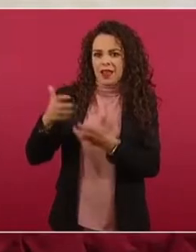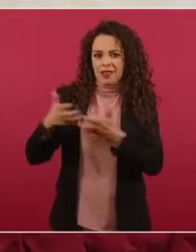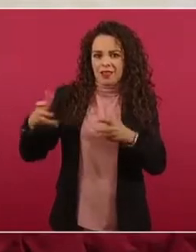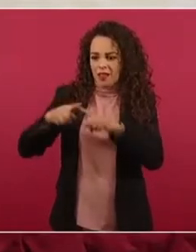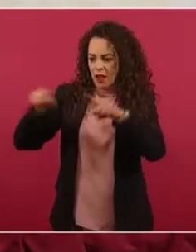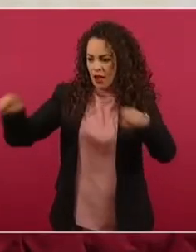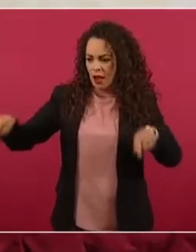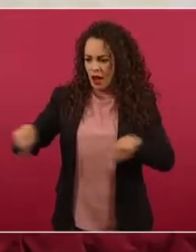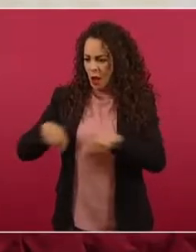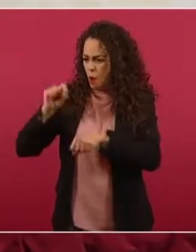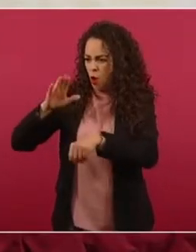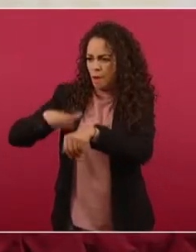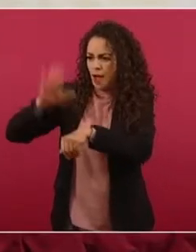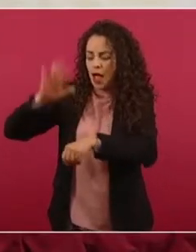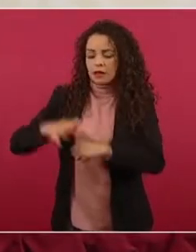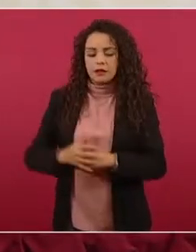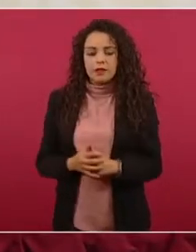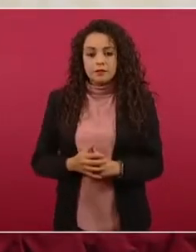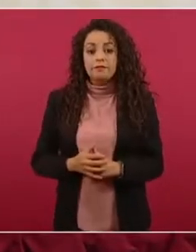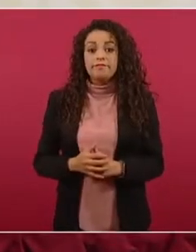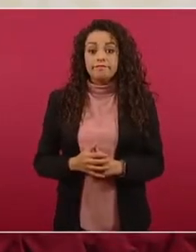para llevarse material